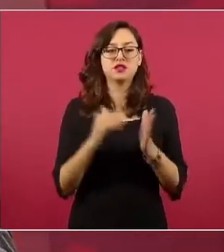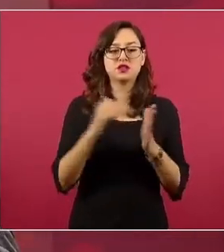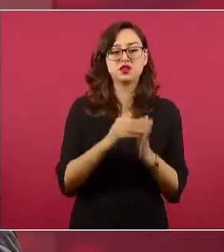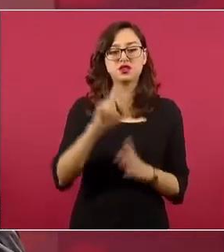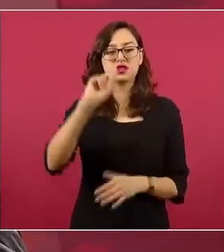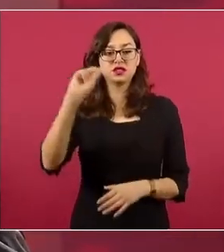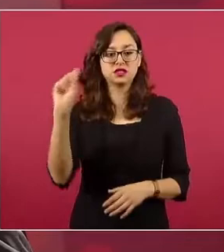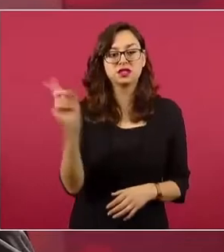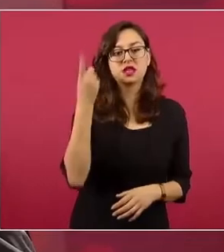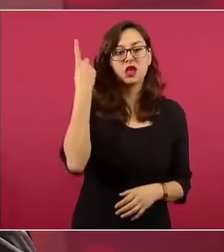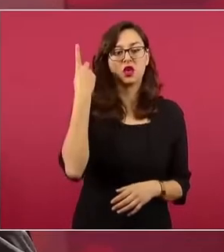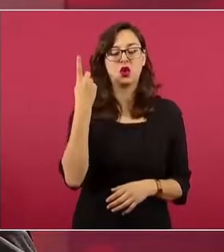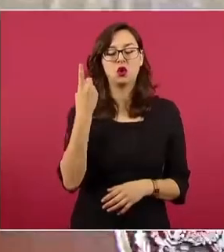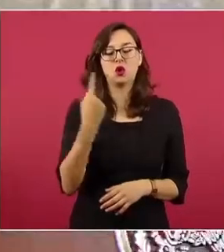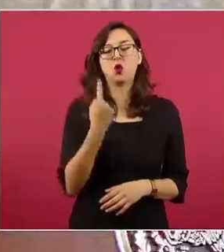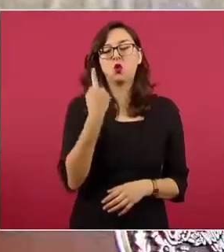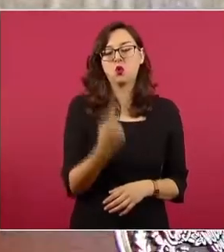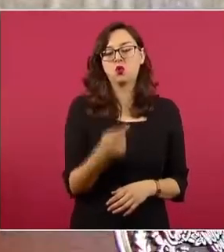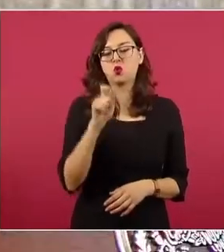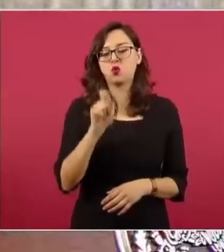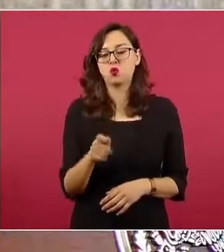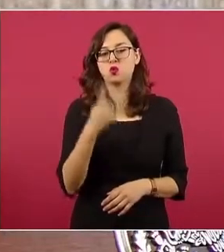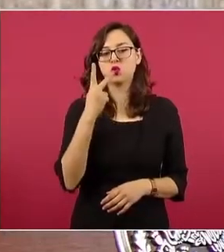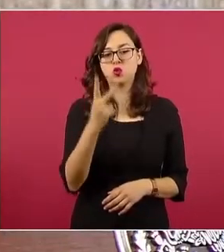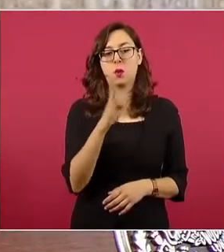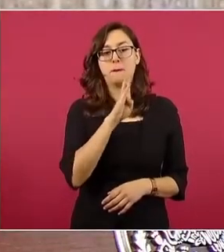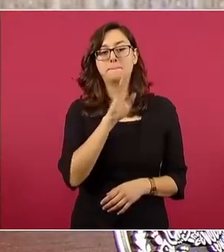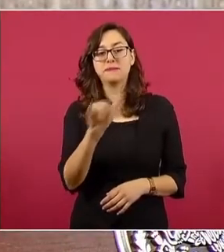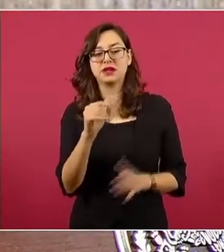dólares para infraestructura.